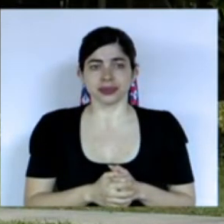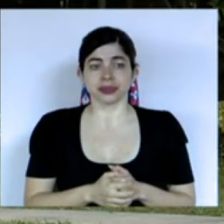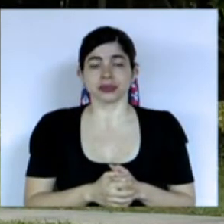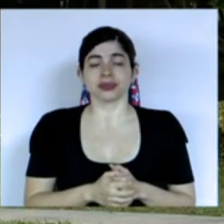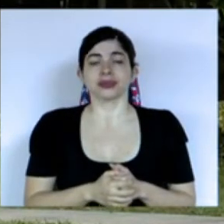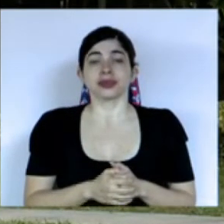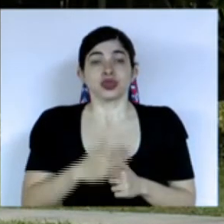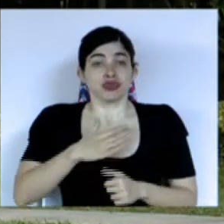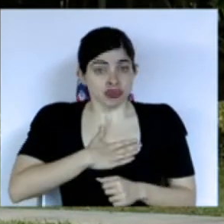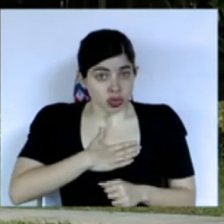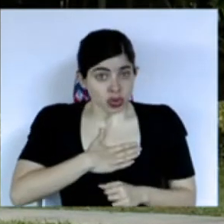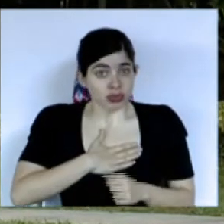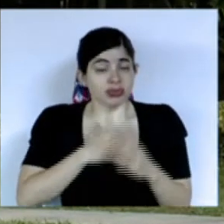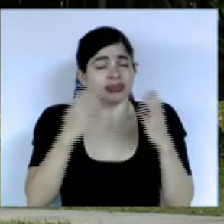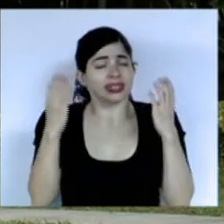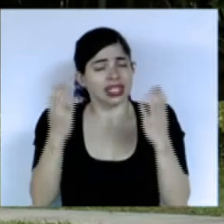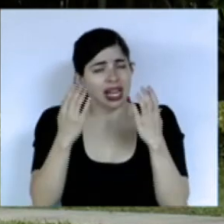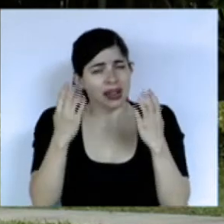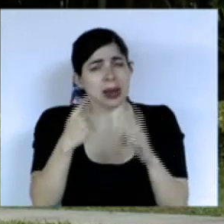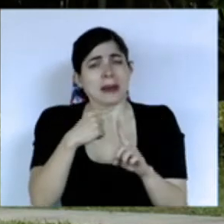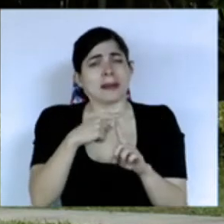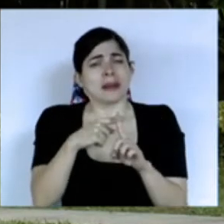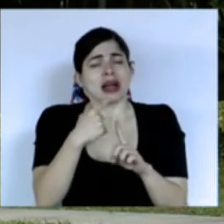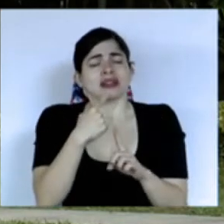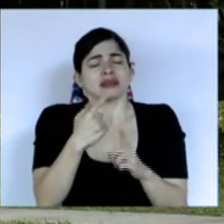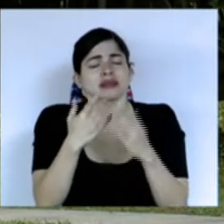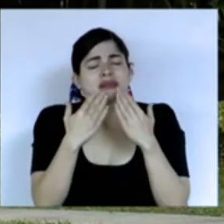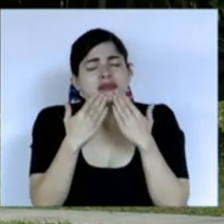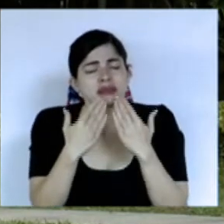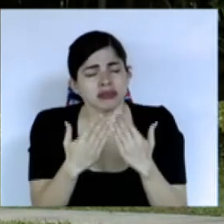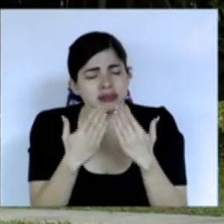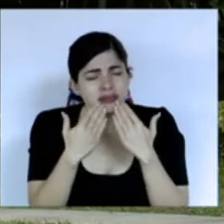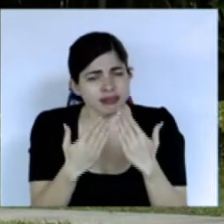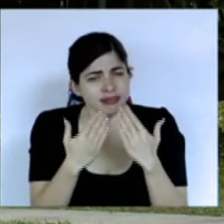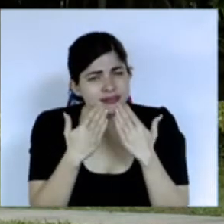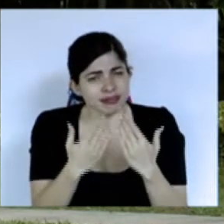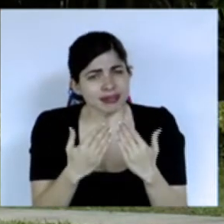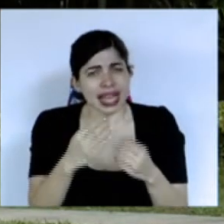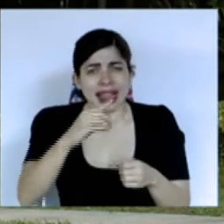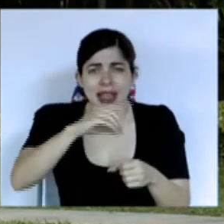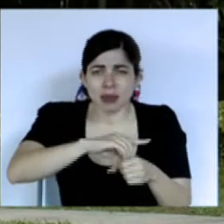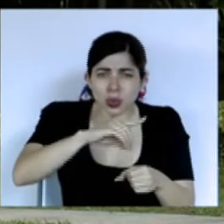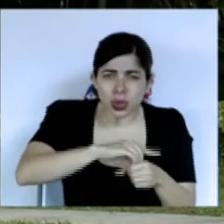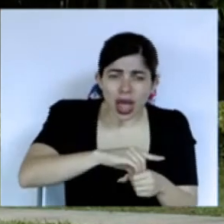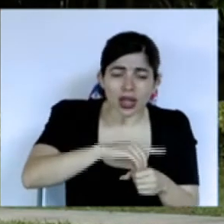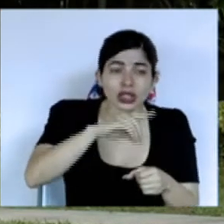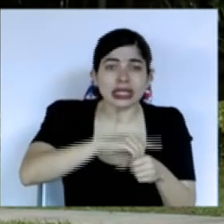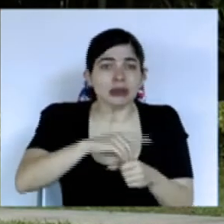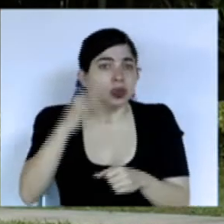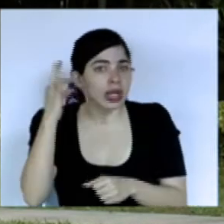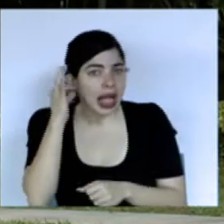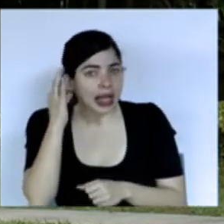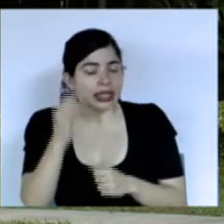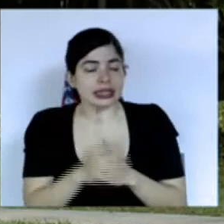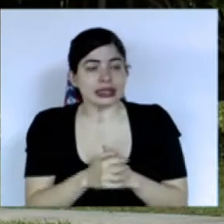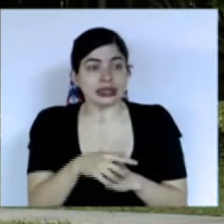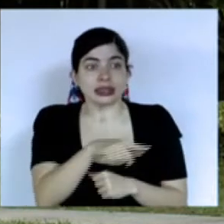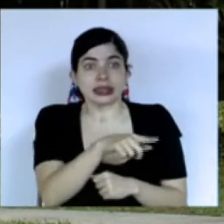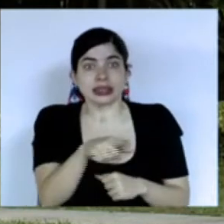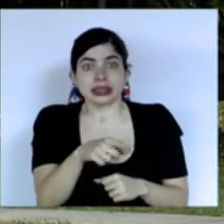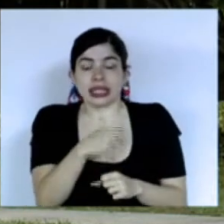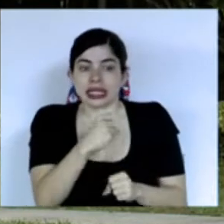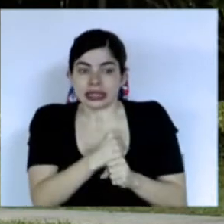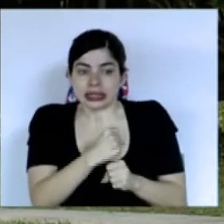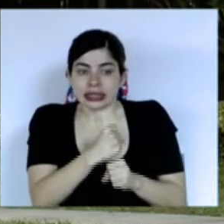celebro y agradezco a los diputados y diputadas que hicieron